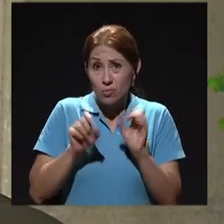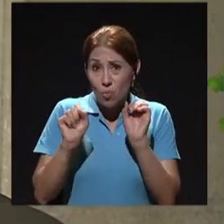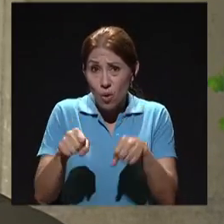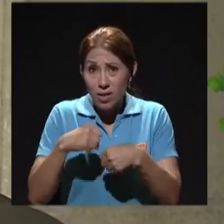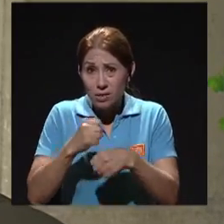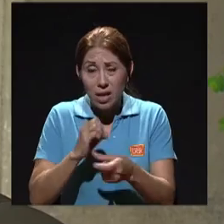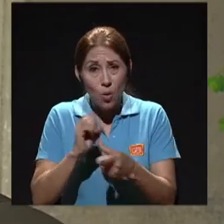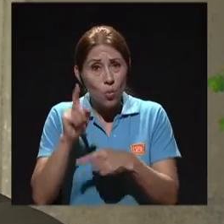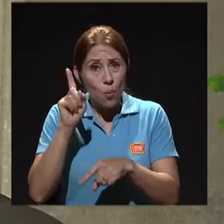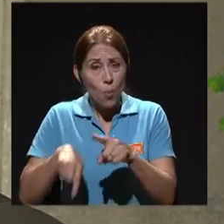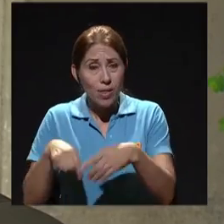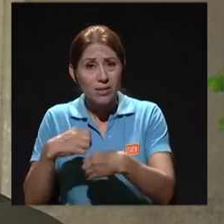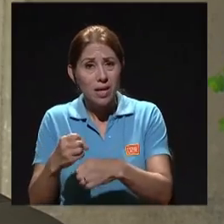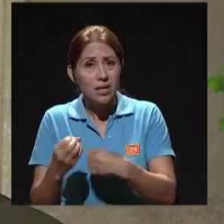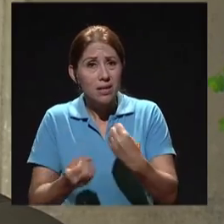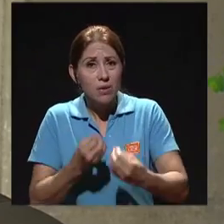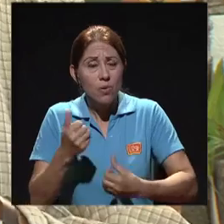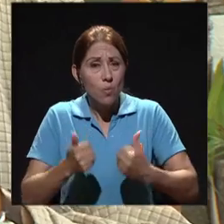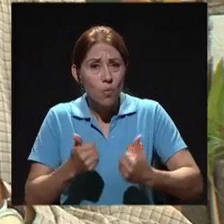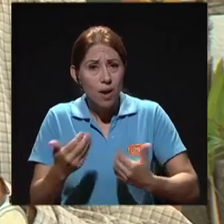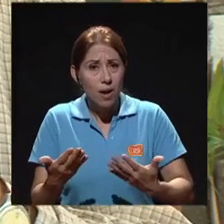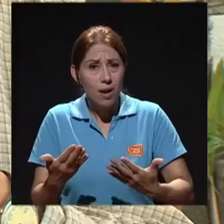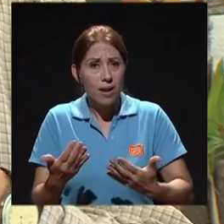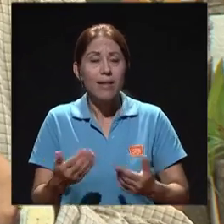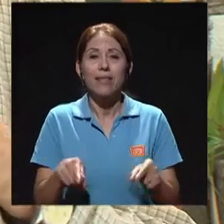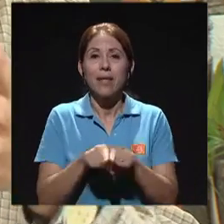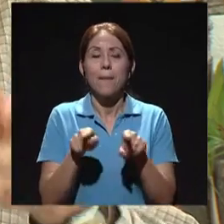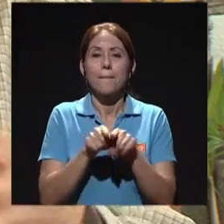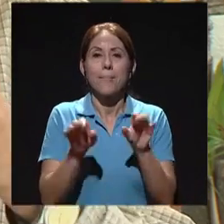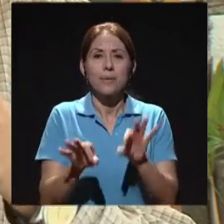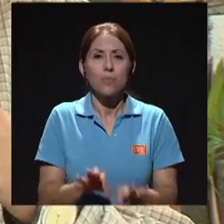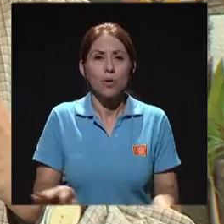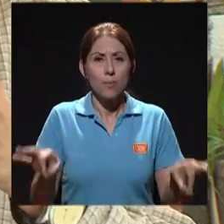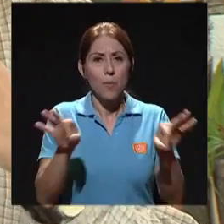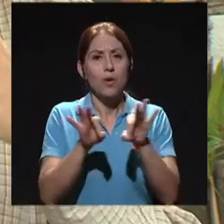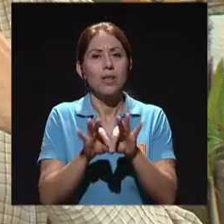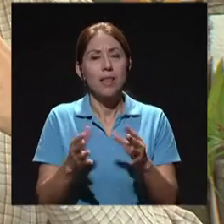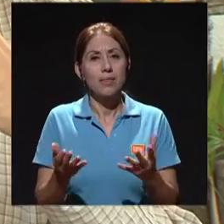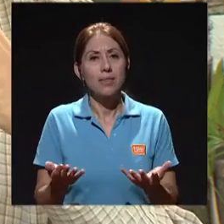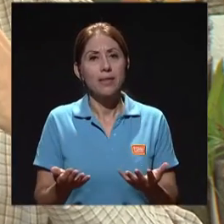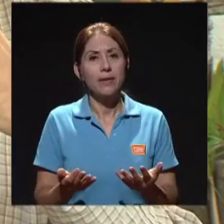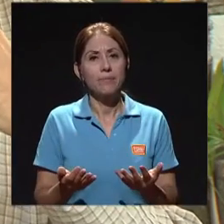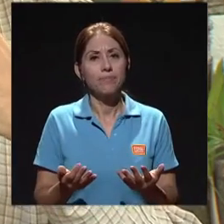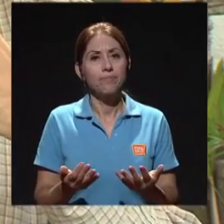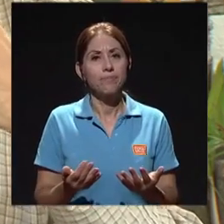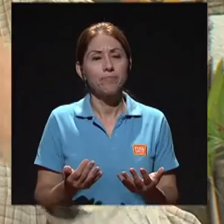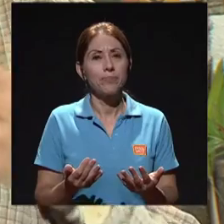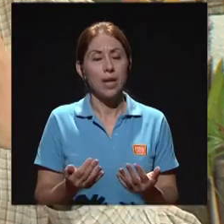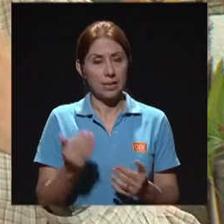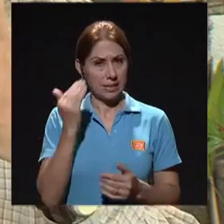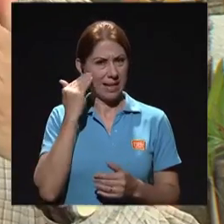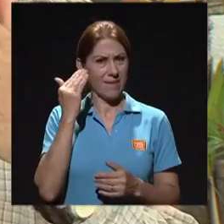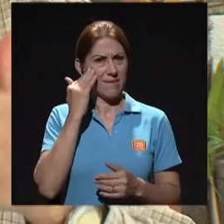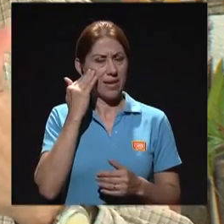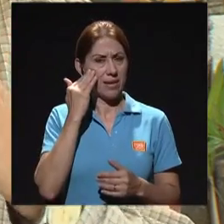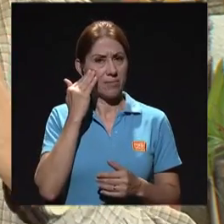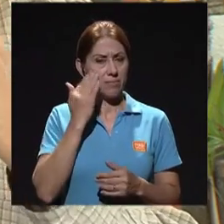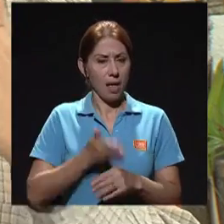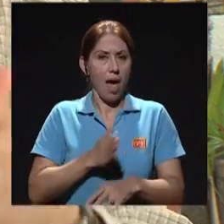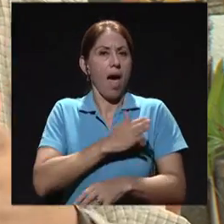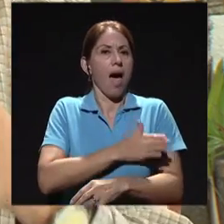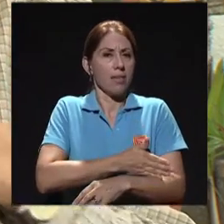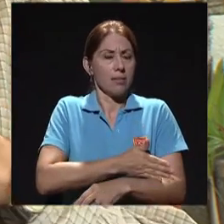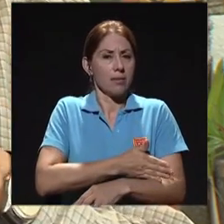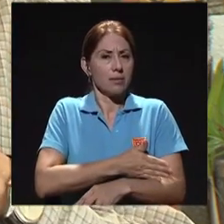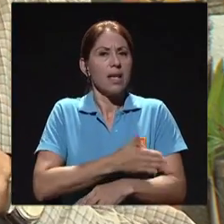Otra cosa muy frecuente es lo que les hablábamos al principio, de que es muy importante a priori saber qué es lo que